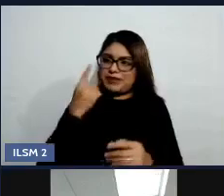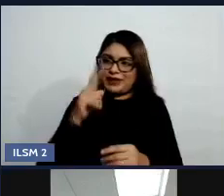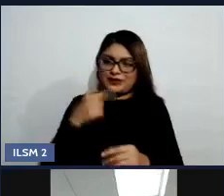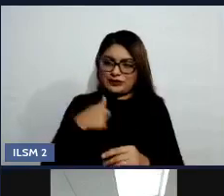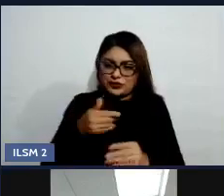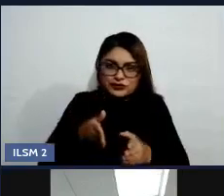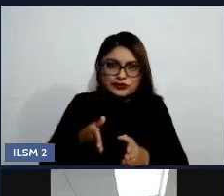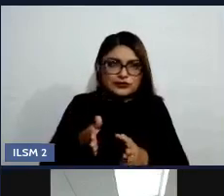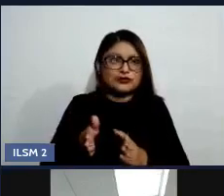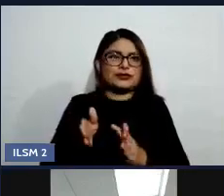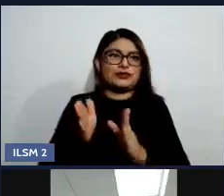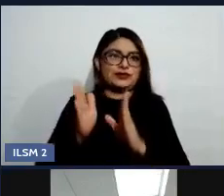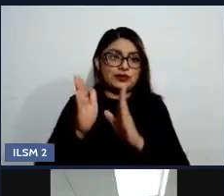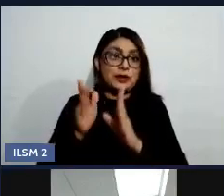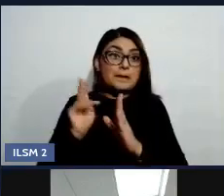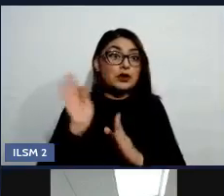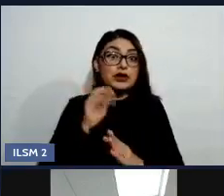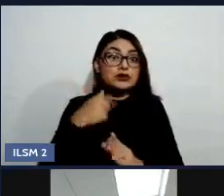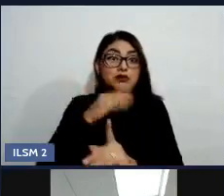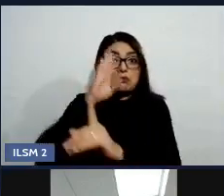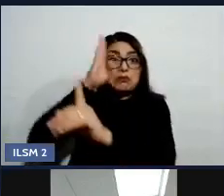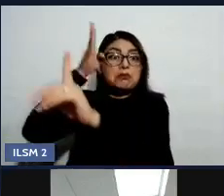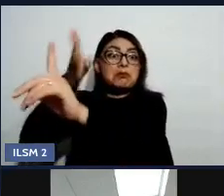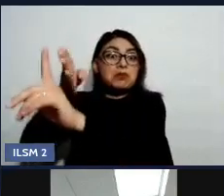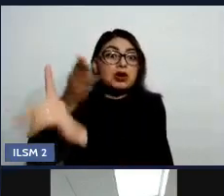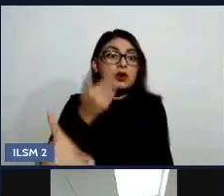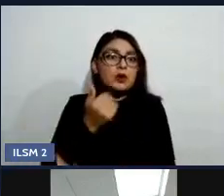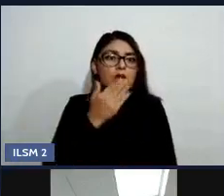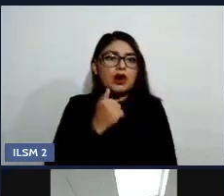tengo, pues hacia donde sea. Es como ese,